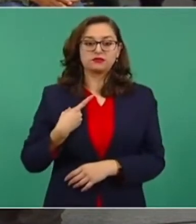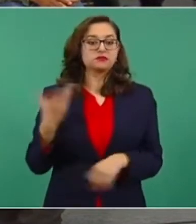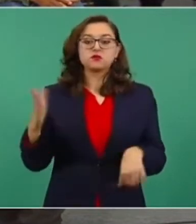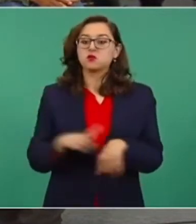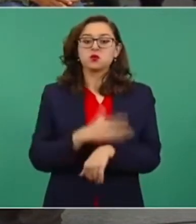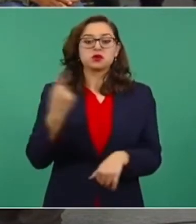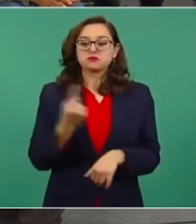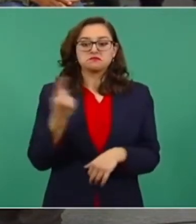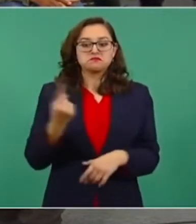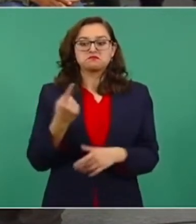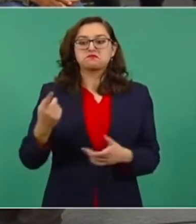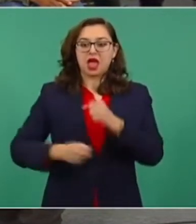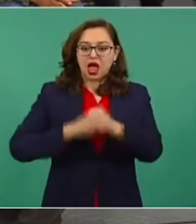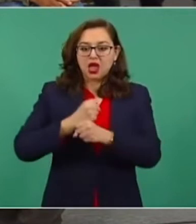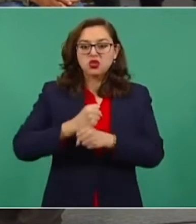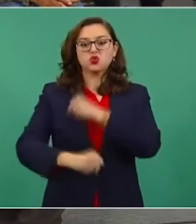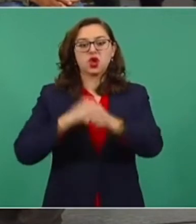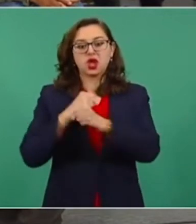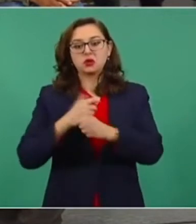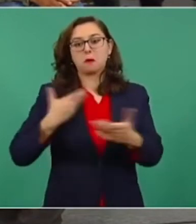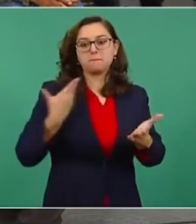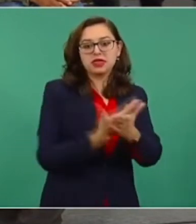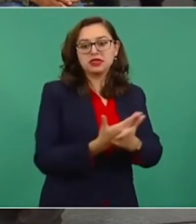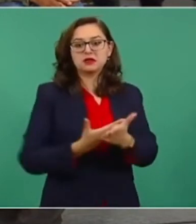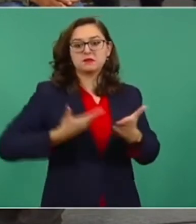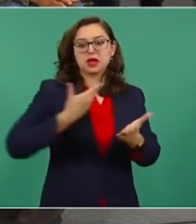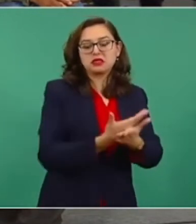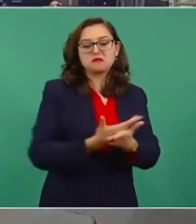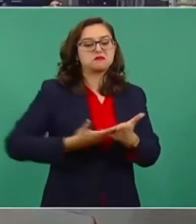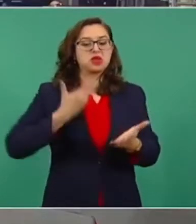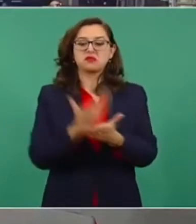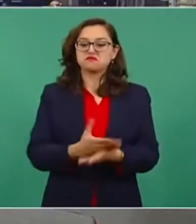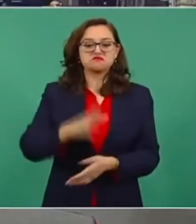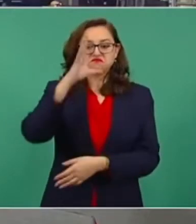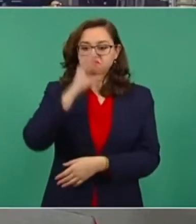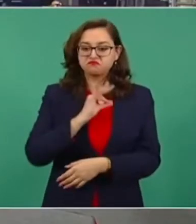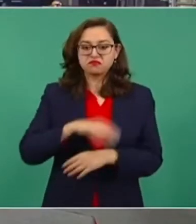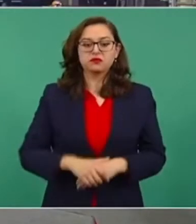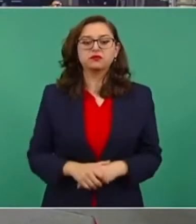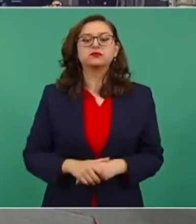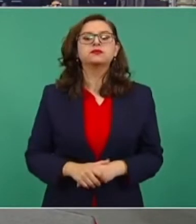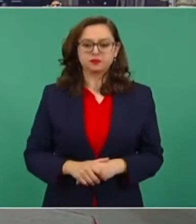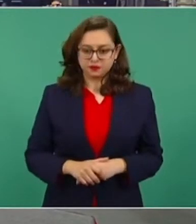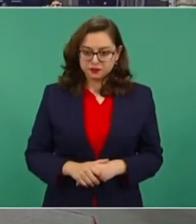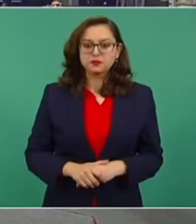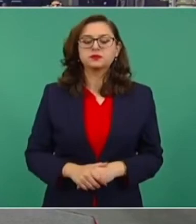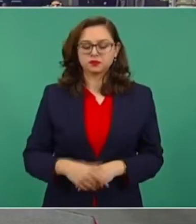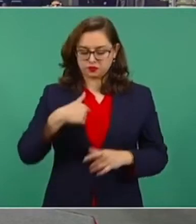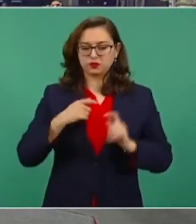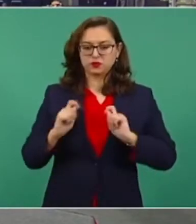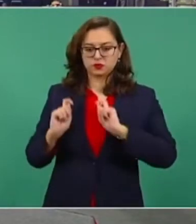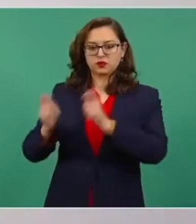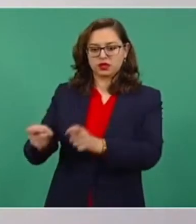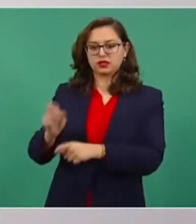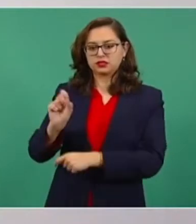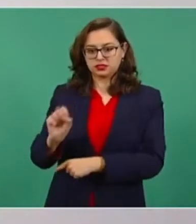constantemente cada año y no sale. Muy bien. Muchas gracias. Se lo voy a encargar al secretario de